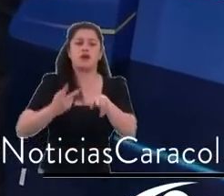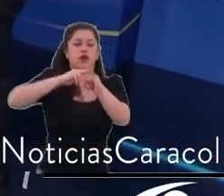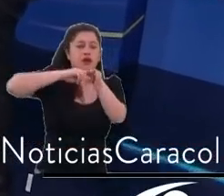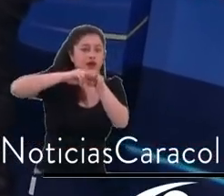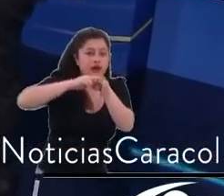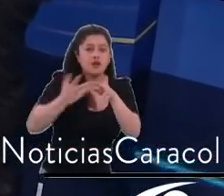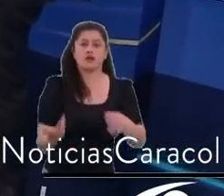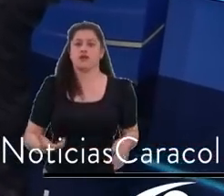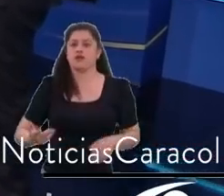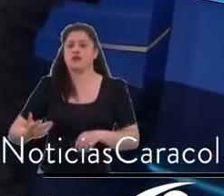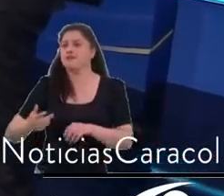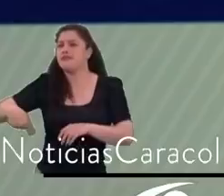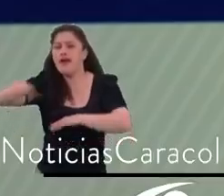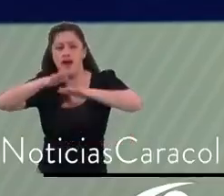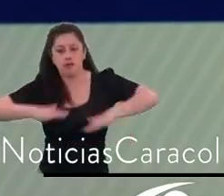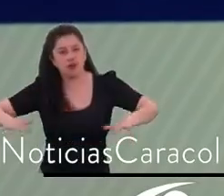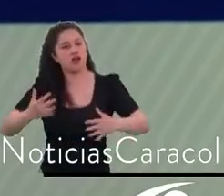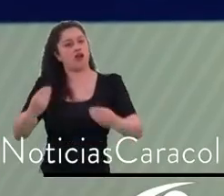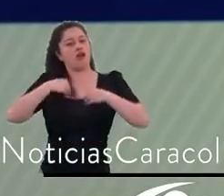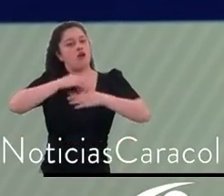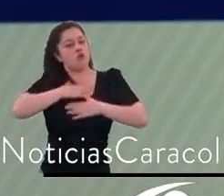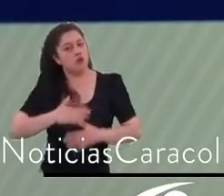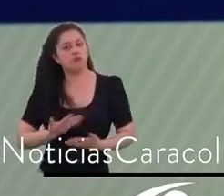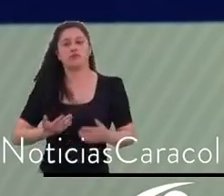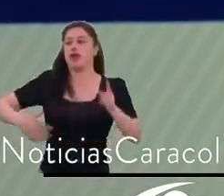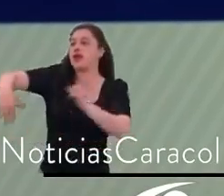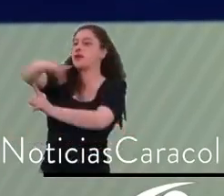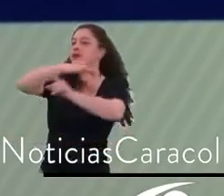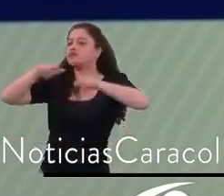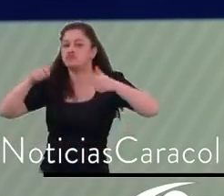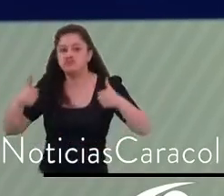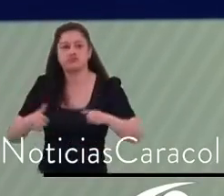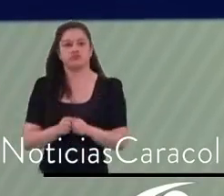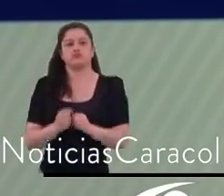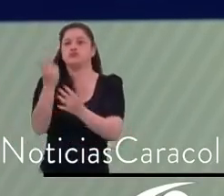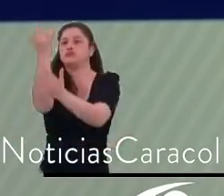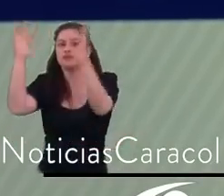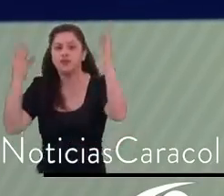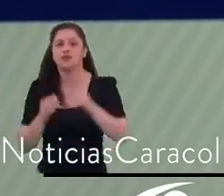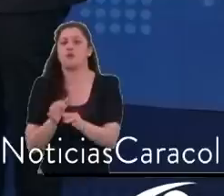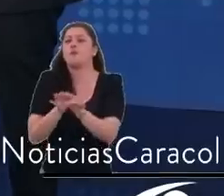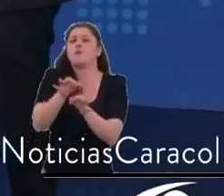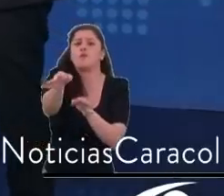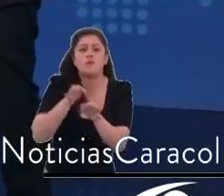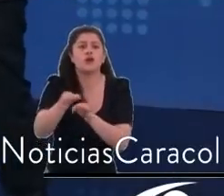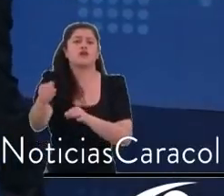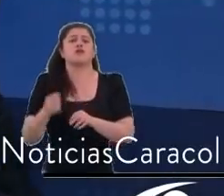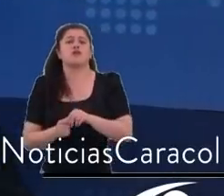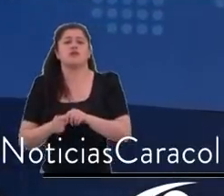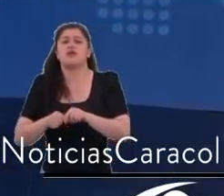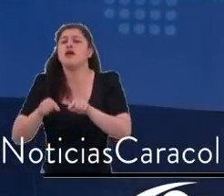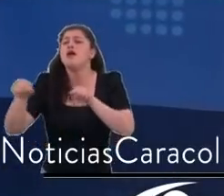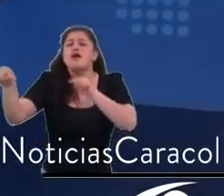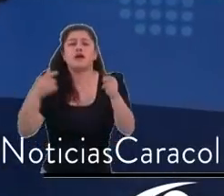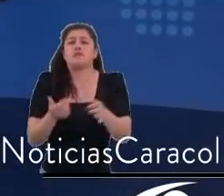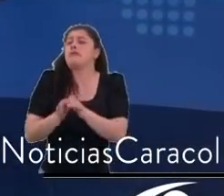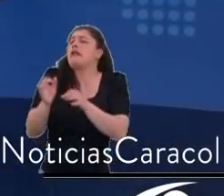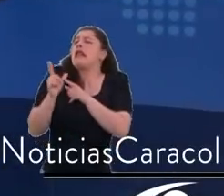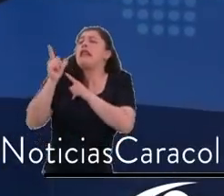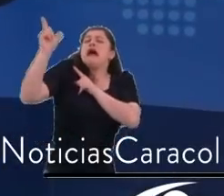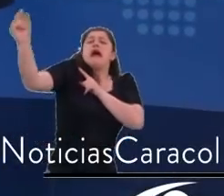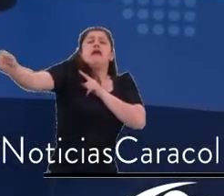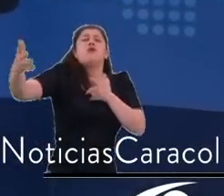movilidad sostenible, a integrarnos con la región y a acercar la ciudad a la ciudad. No me perdono si no le pregunto esto, alcaldesa.